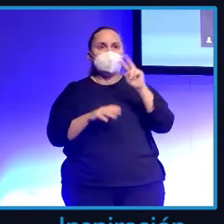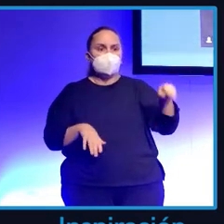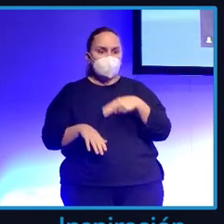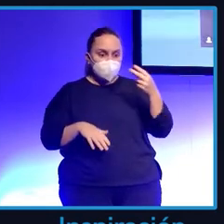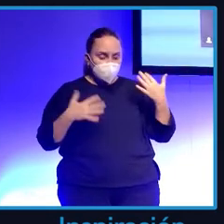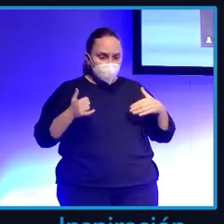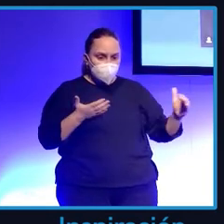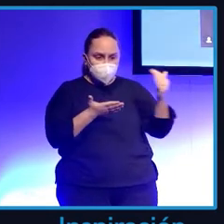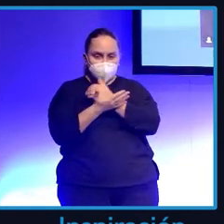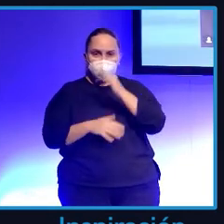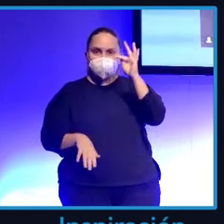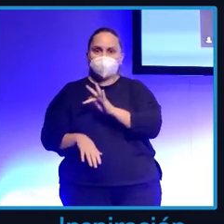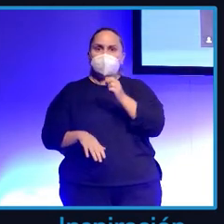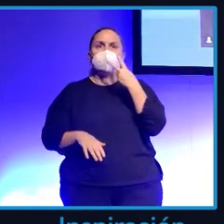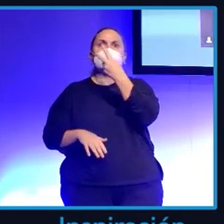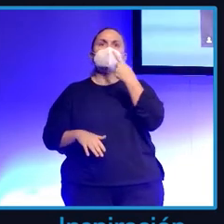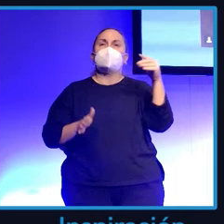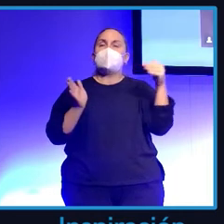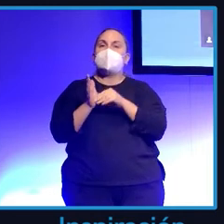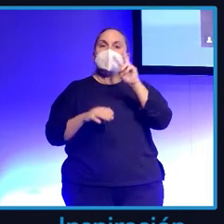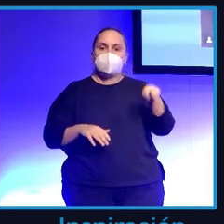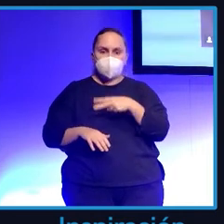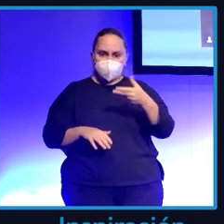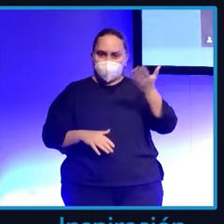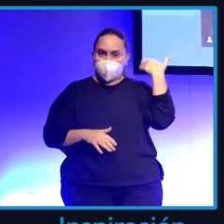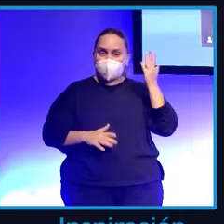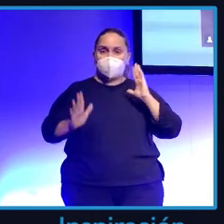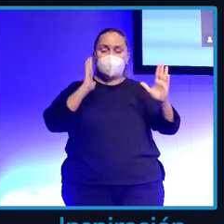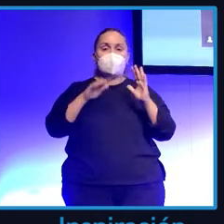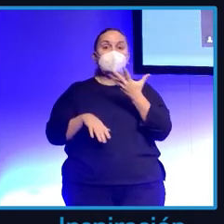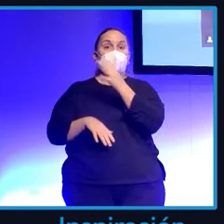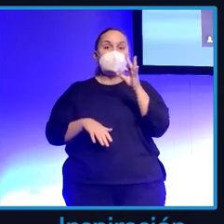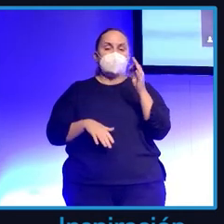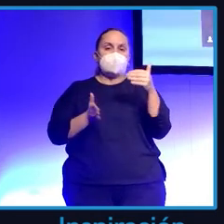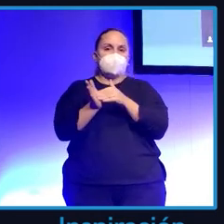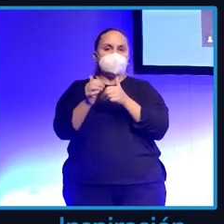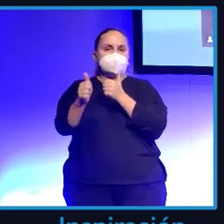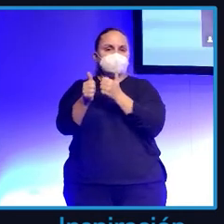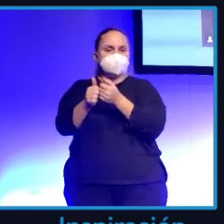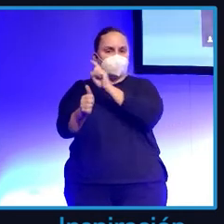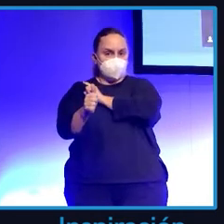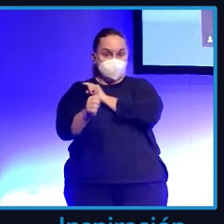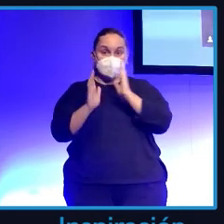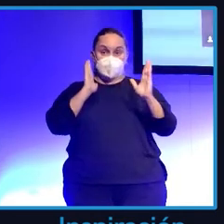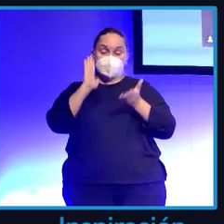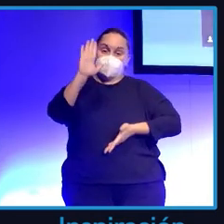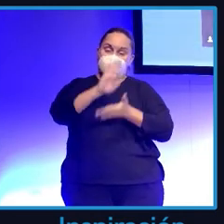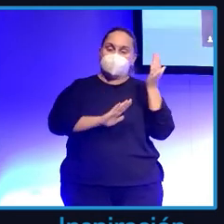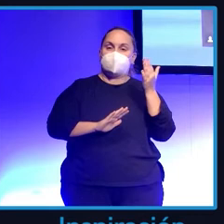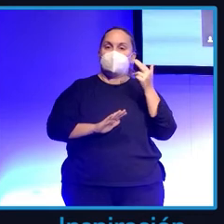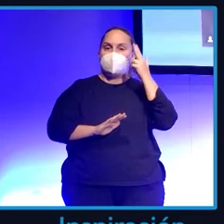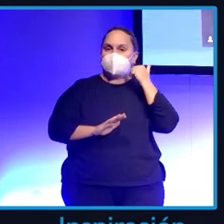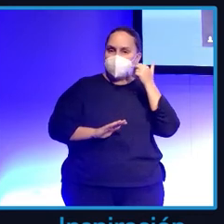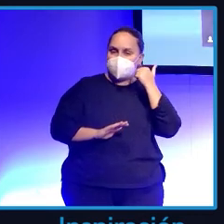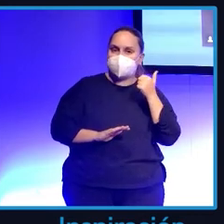Digo, madre mía, yo tenía entonces, no llegaba a 50.000 seguidores cuando fui a Níger. Y Lucía estaba como por los